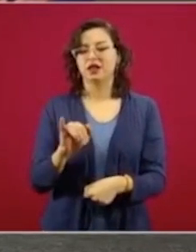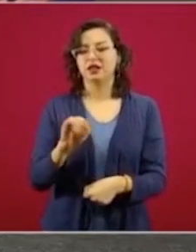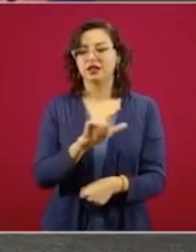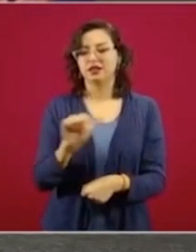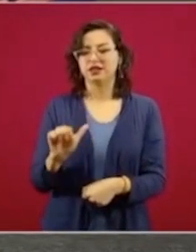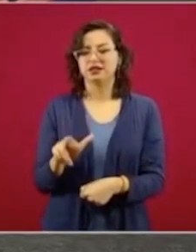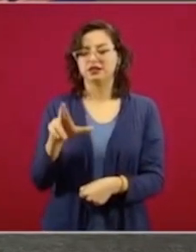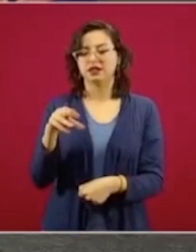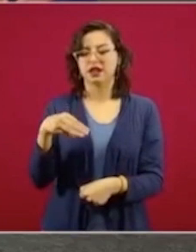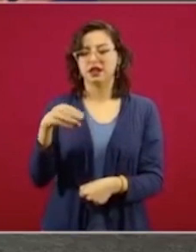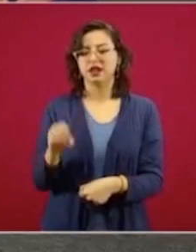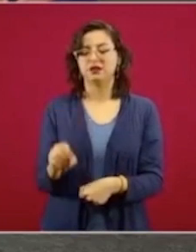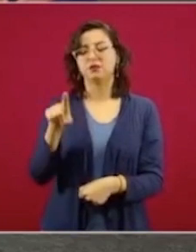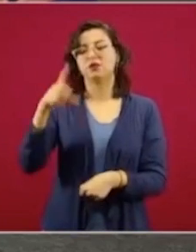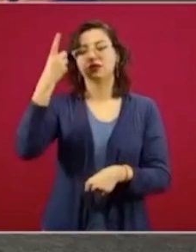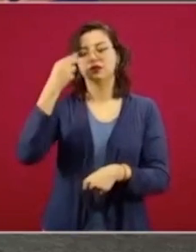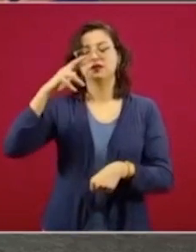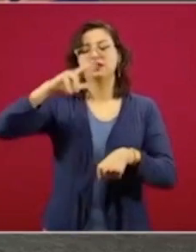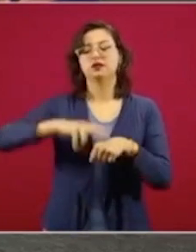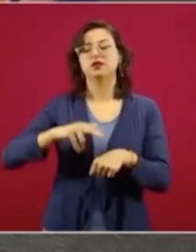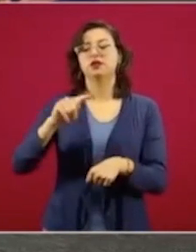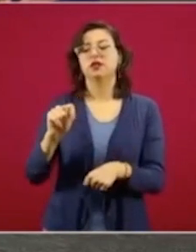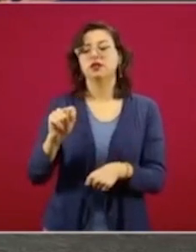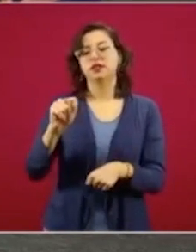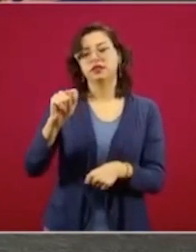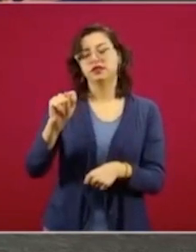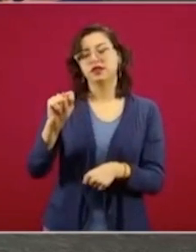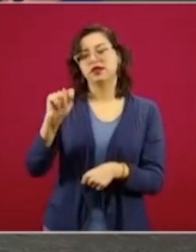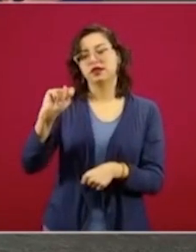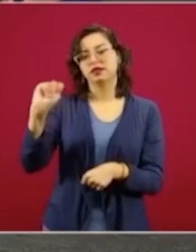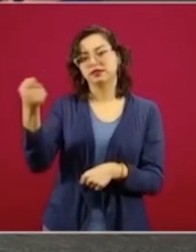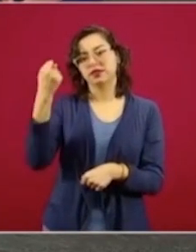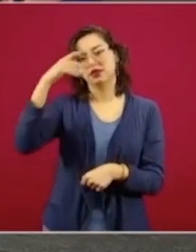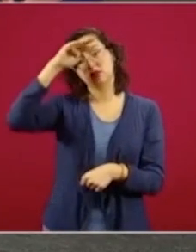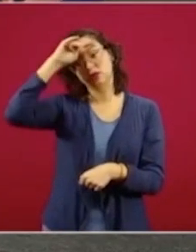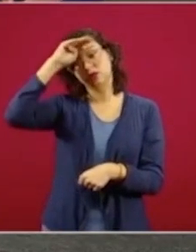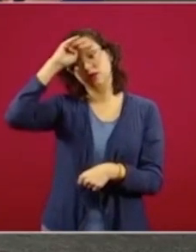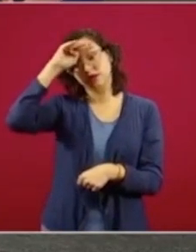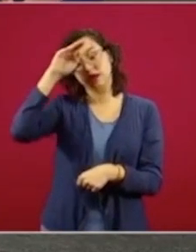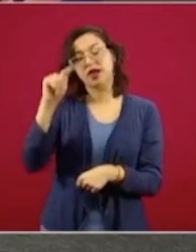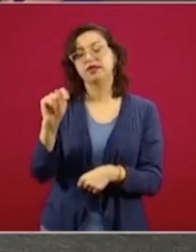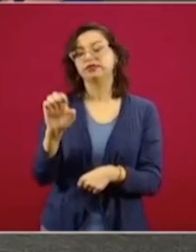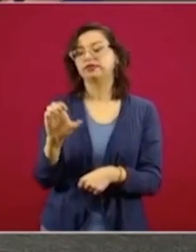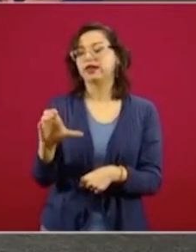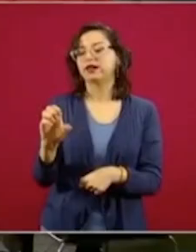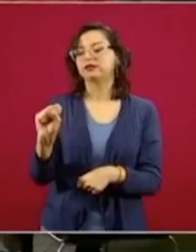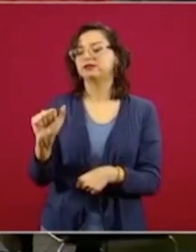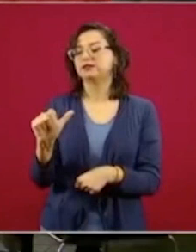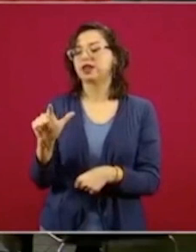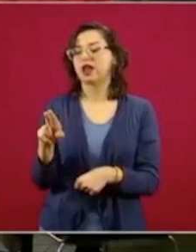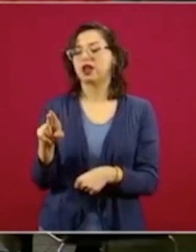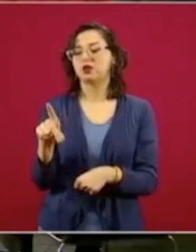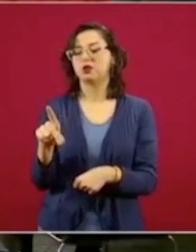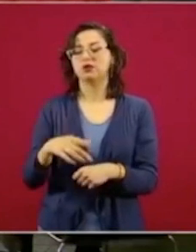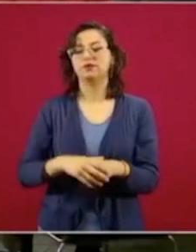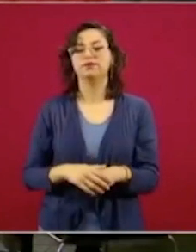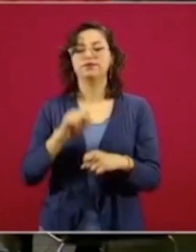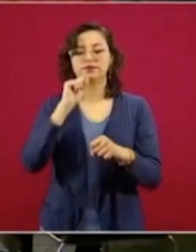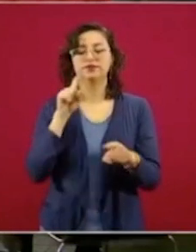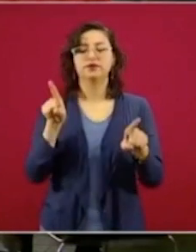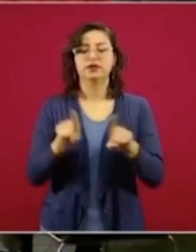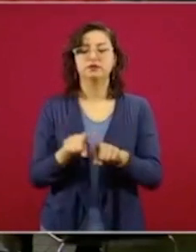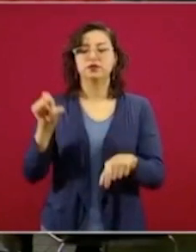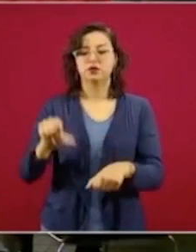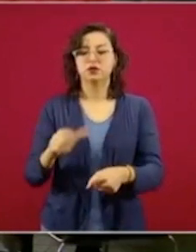que es rector de Texalud del Tecnológico de Monterrey. Guillermo, muchas gracias. También está con nosotros el día de hoy